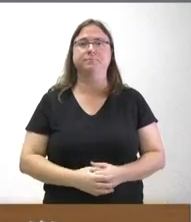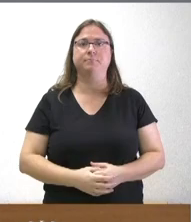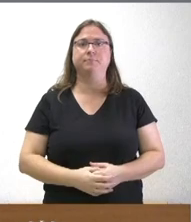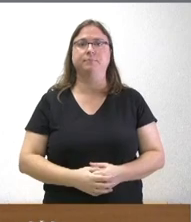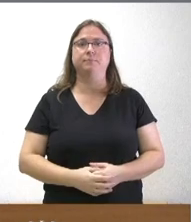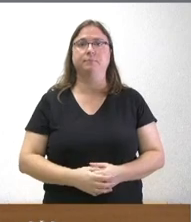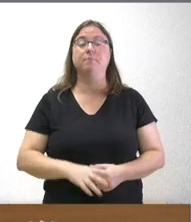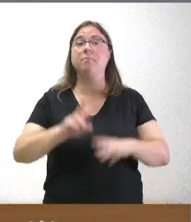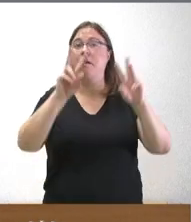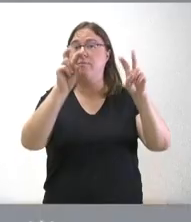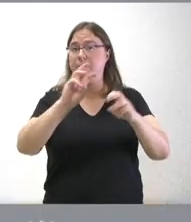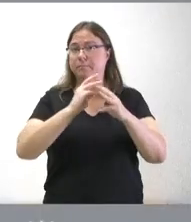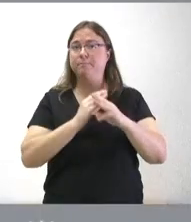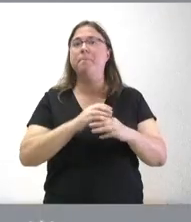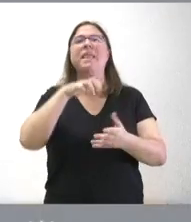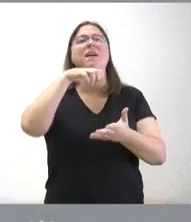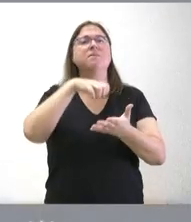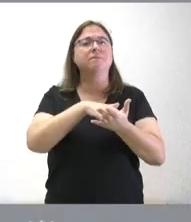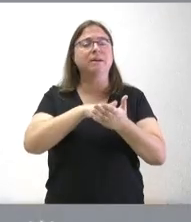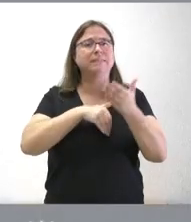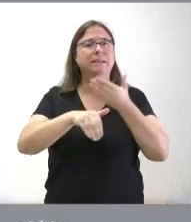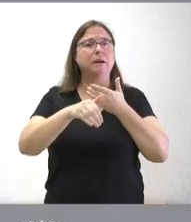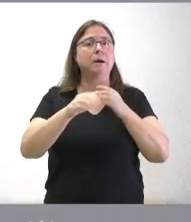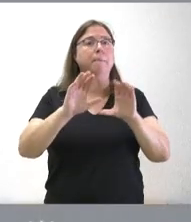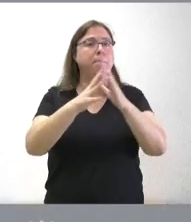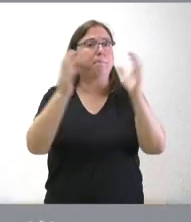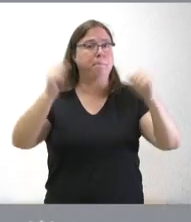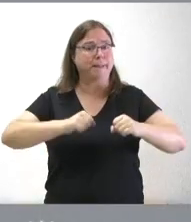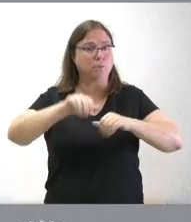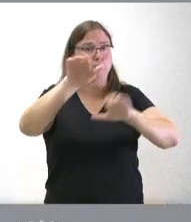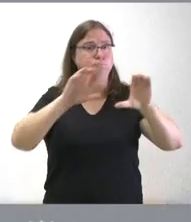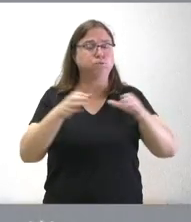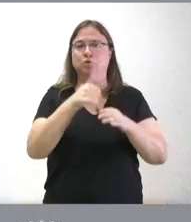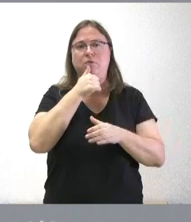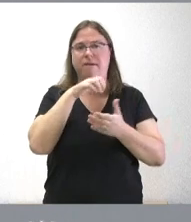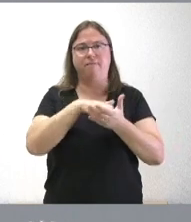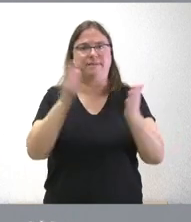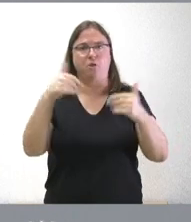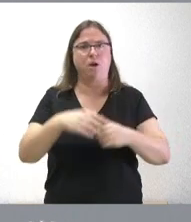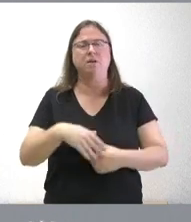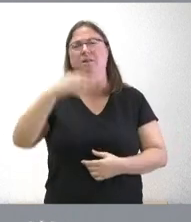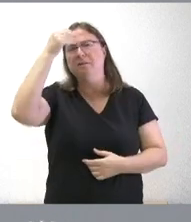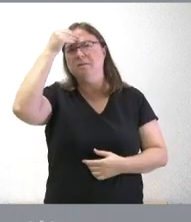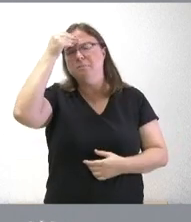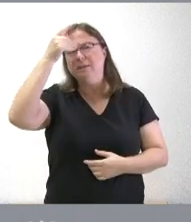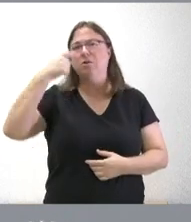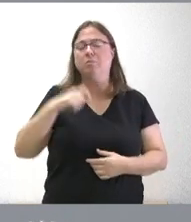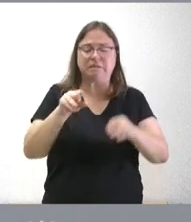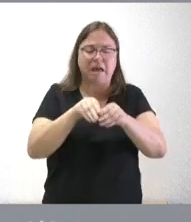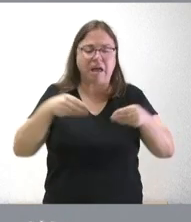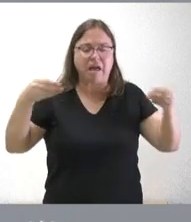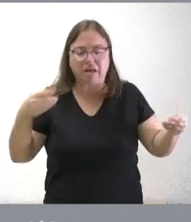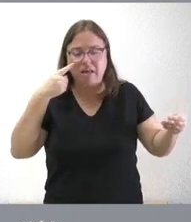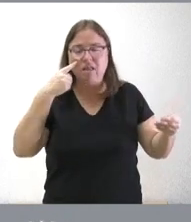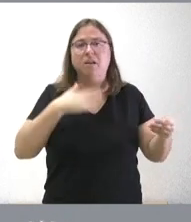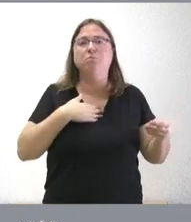y sobre el resto de los temas la fecha para la reunión del pacto no tenemos fecha todavía yo creo que el presidente mirará la agenda seguramente